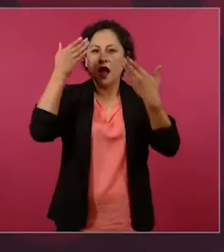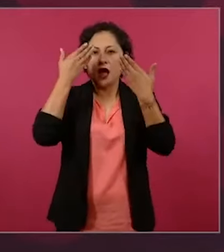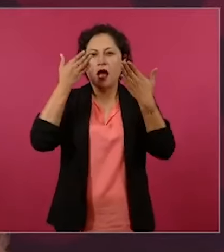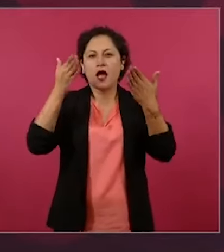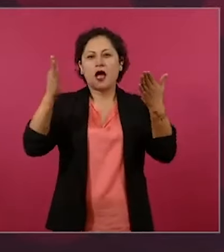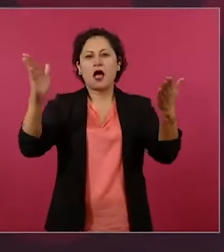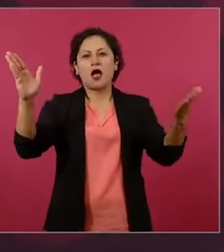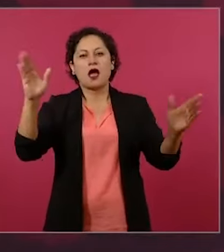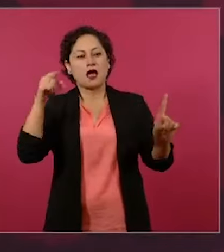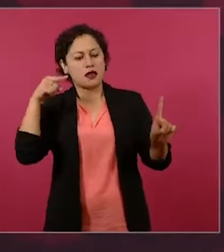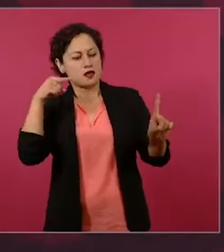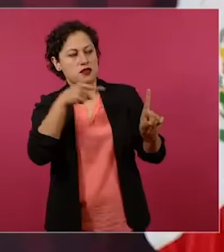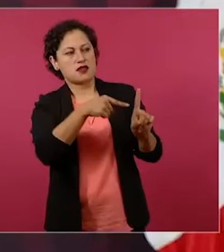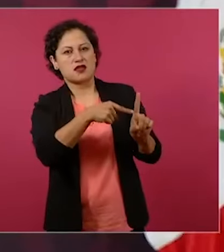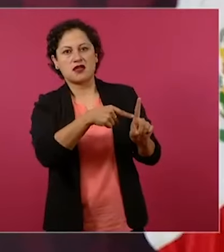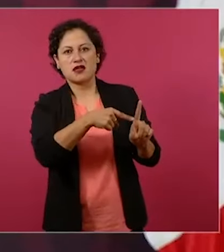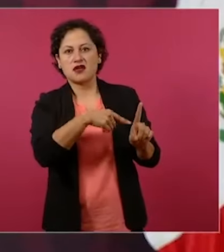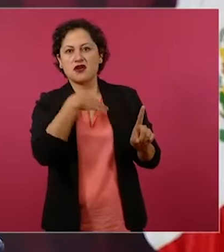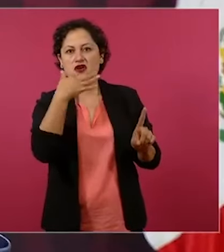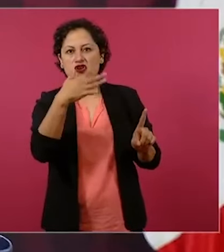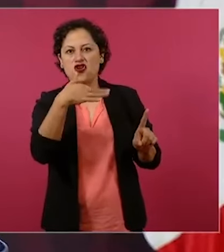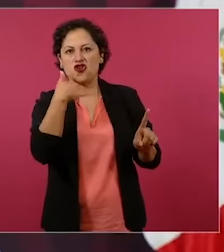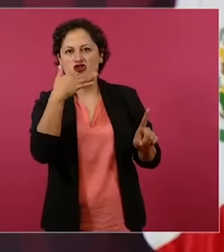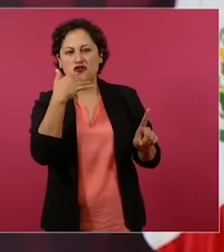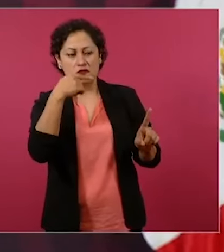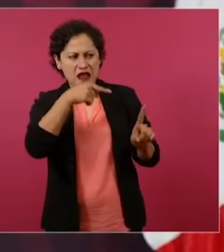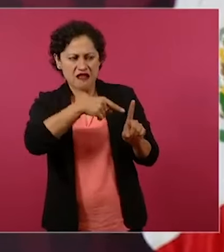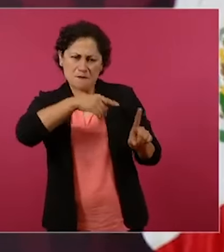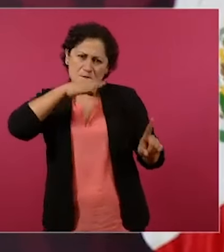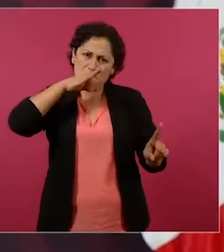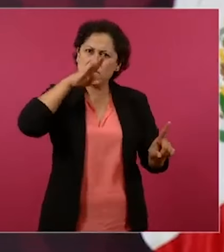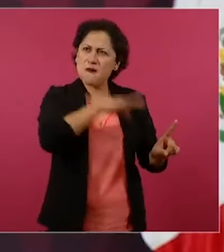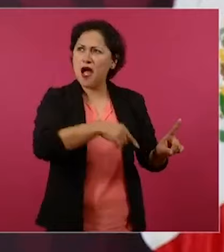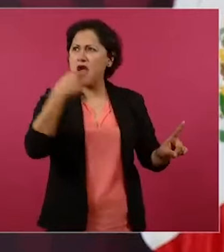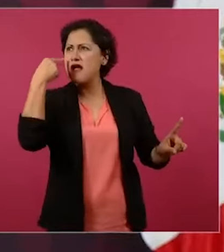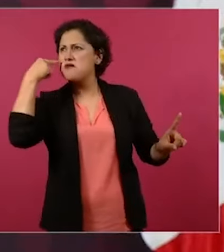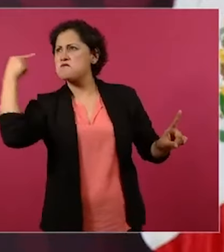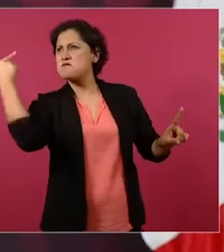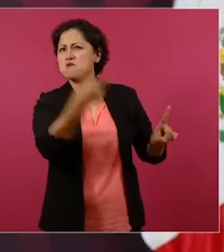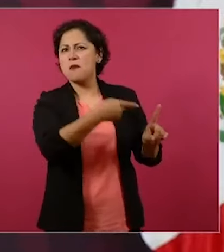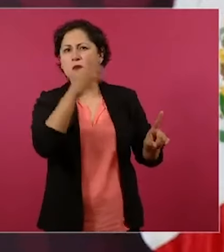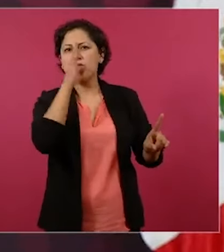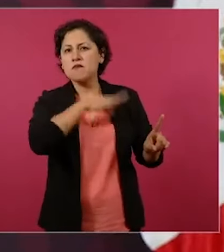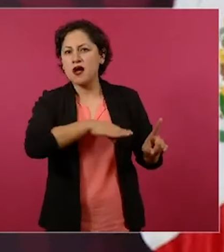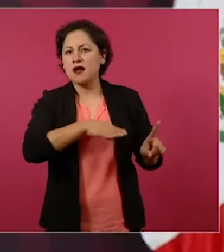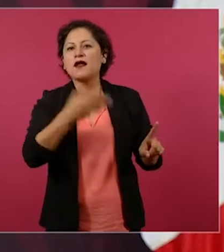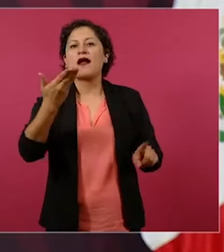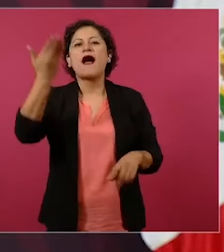corrupto, no se le está aplaudiendo. Nada de qué